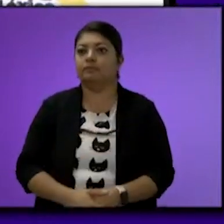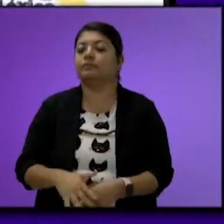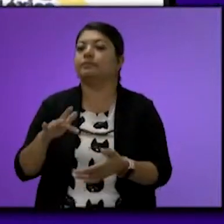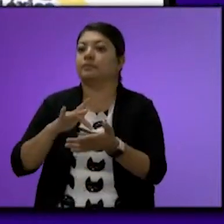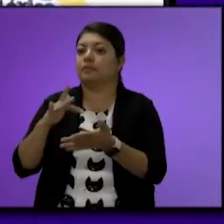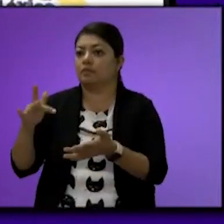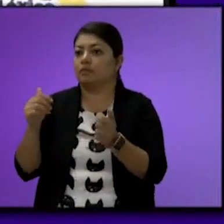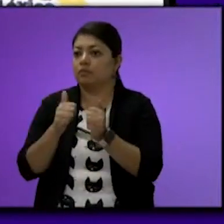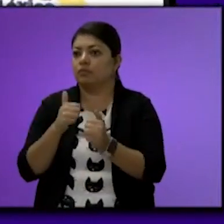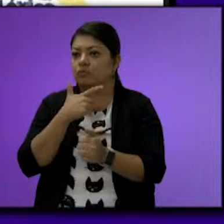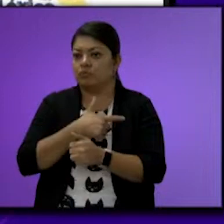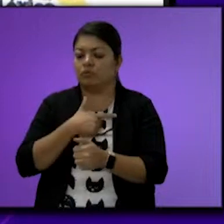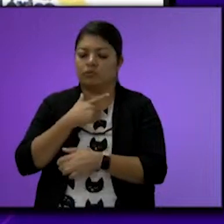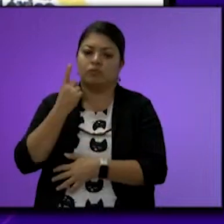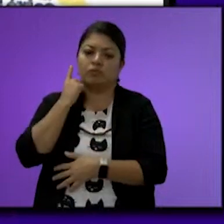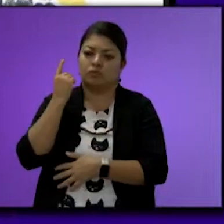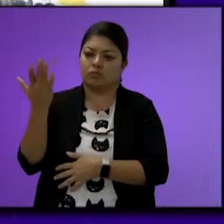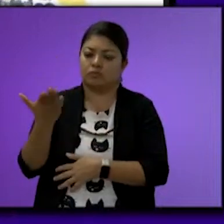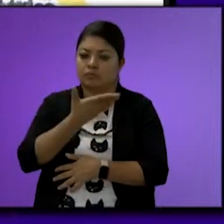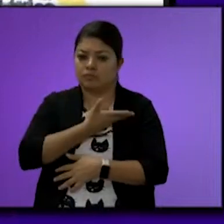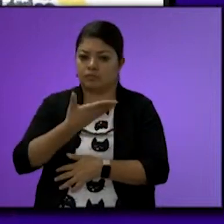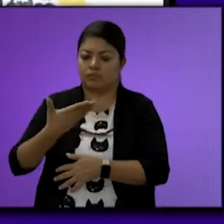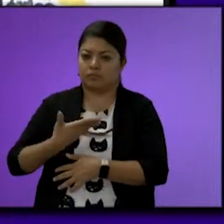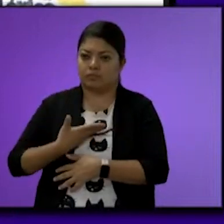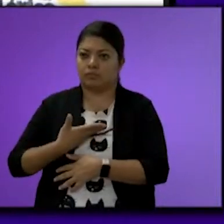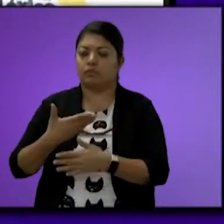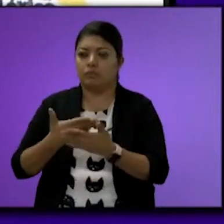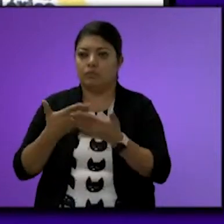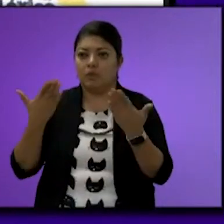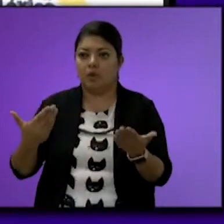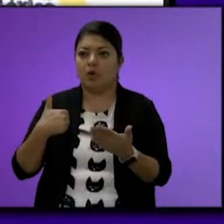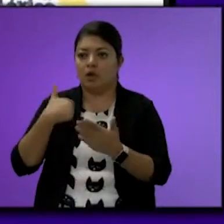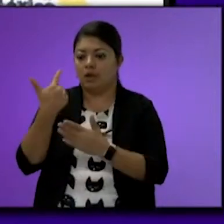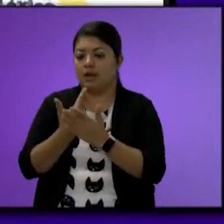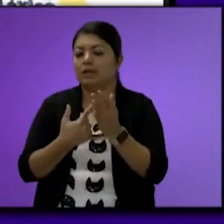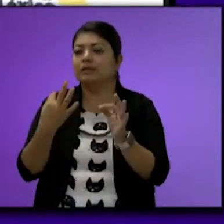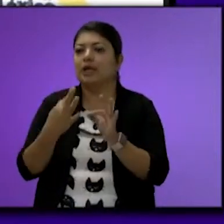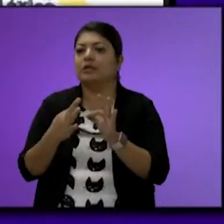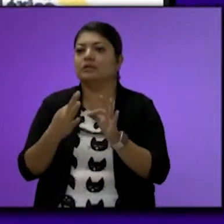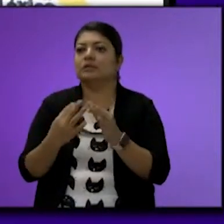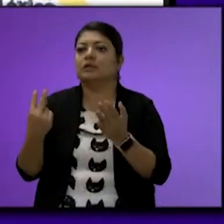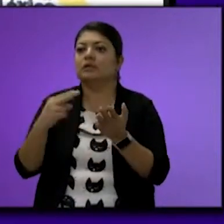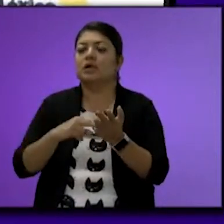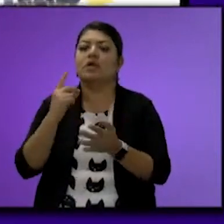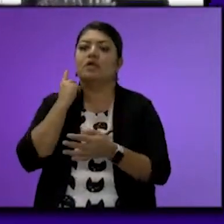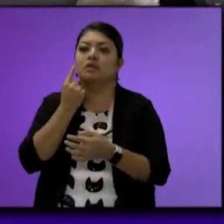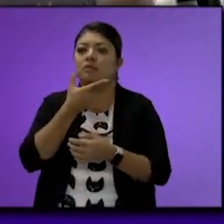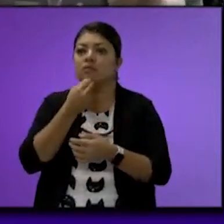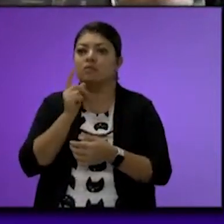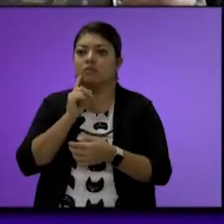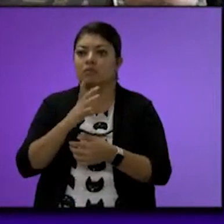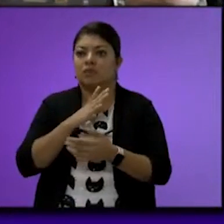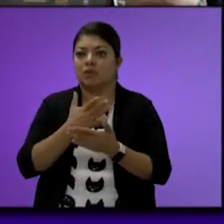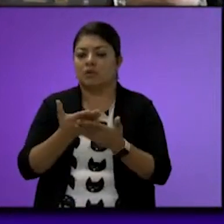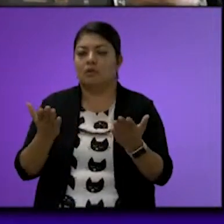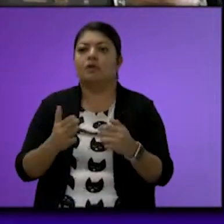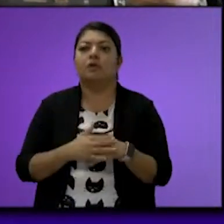como lo indica diputada presidenta procederé a tomar lista de asistencia de los diputados presentes